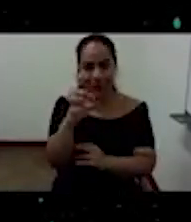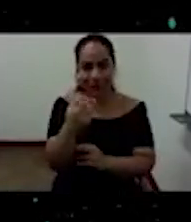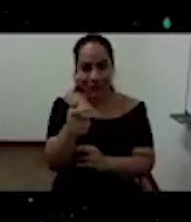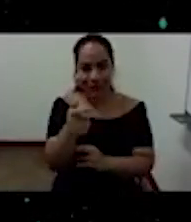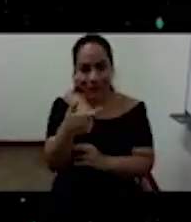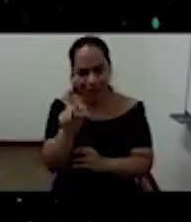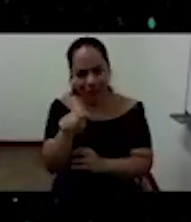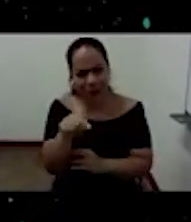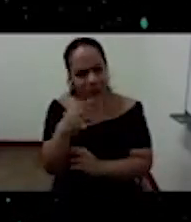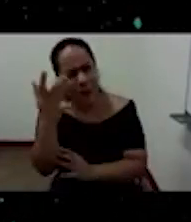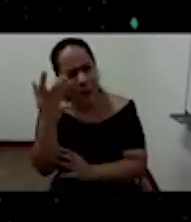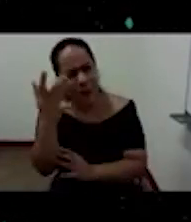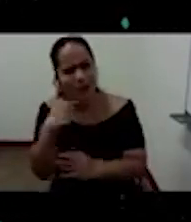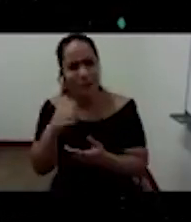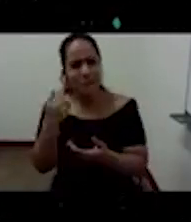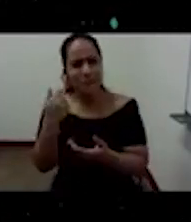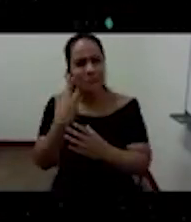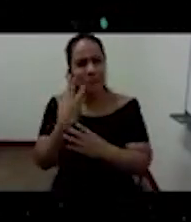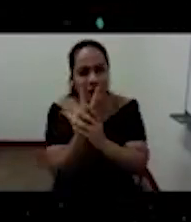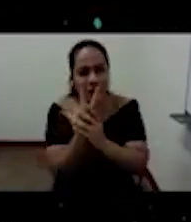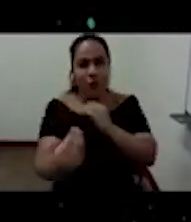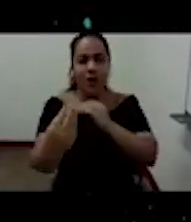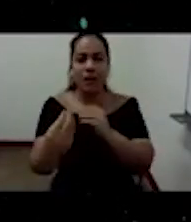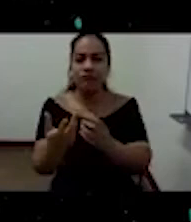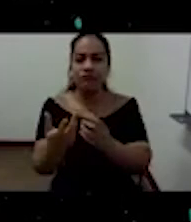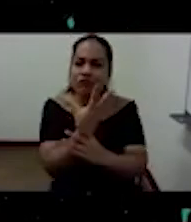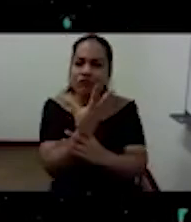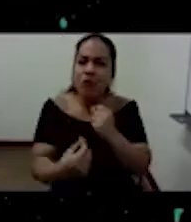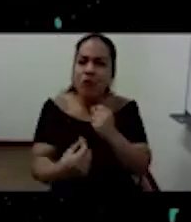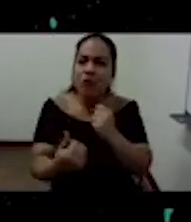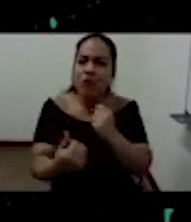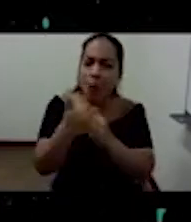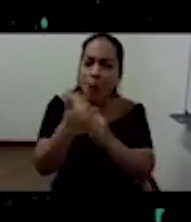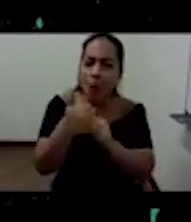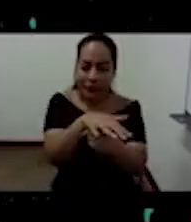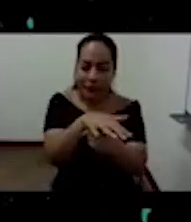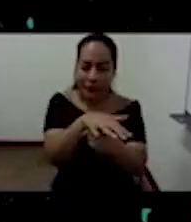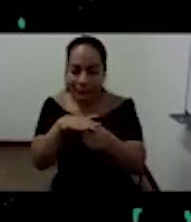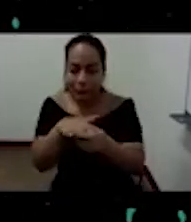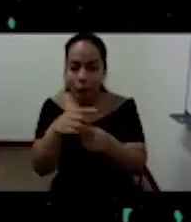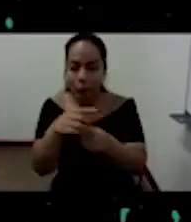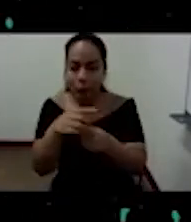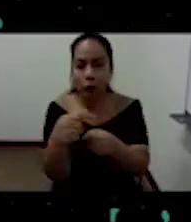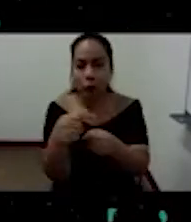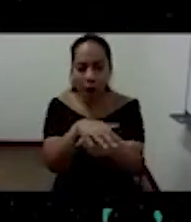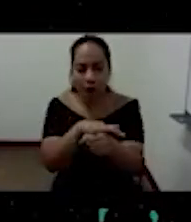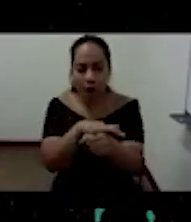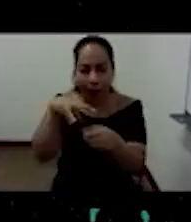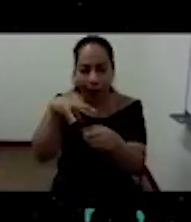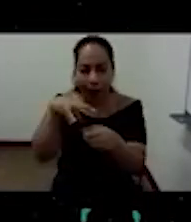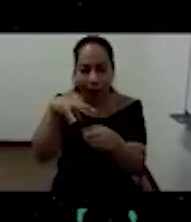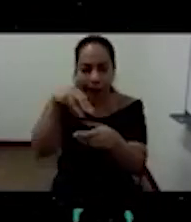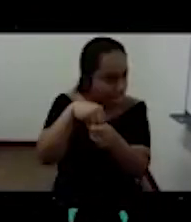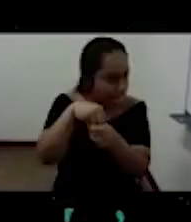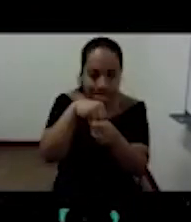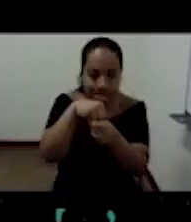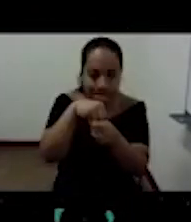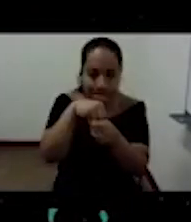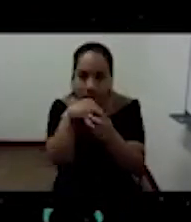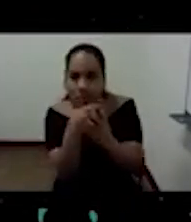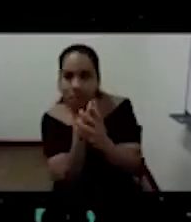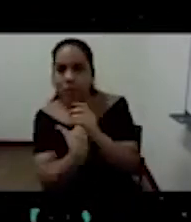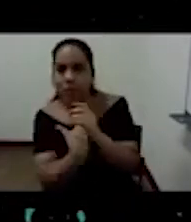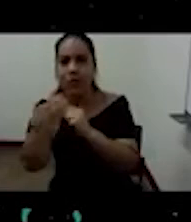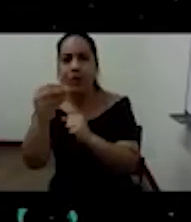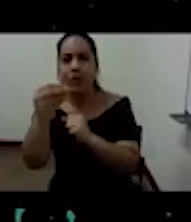saliendo de una condición en la cual el hombre